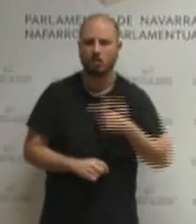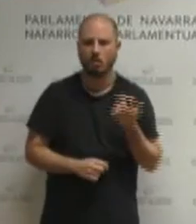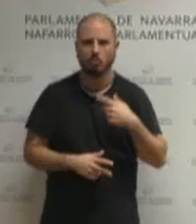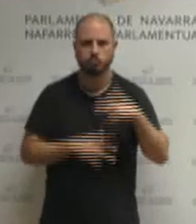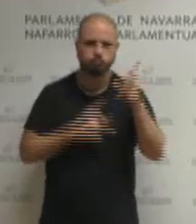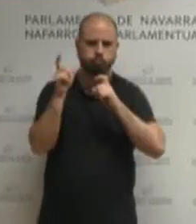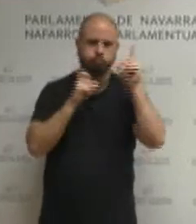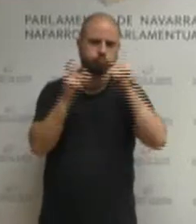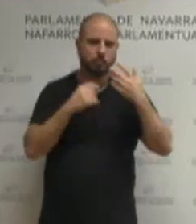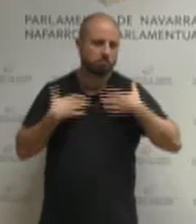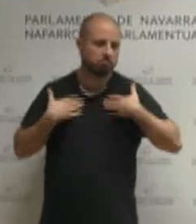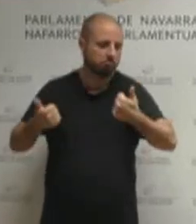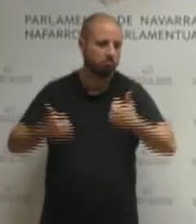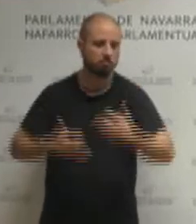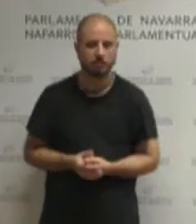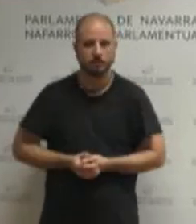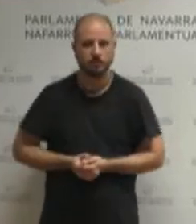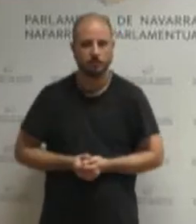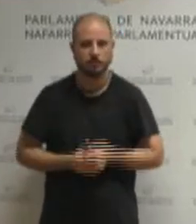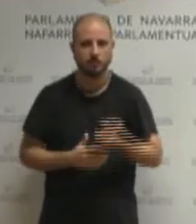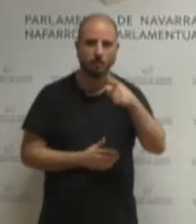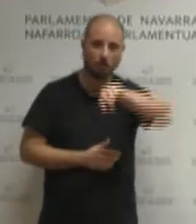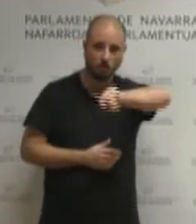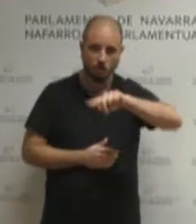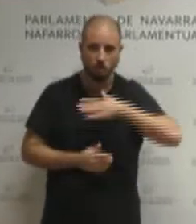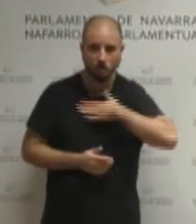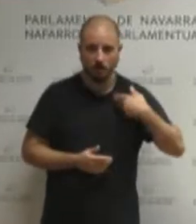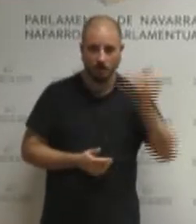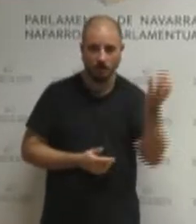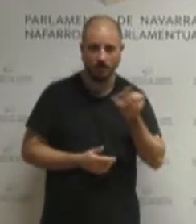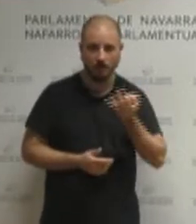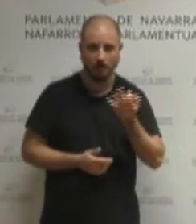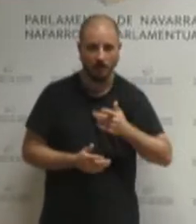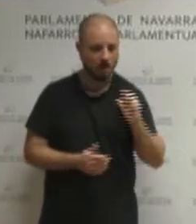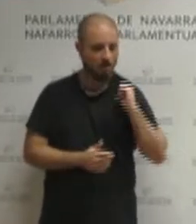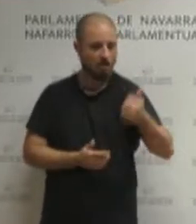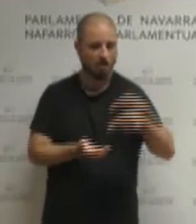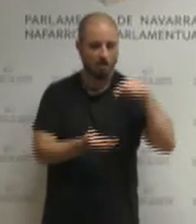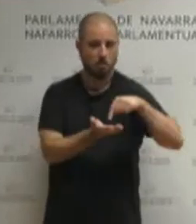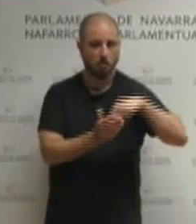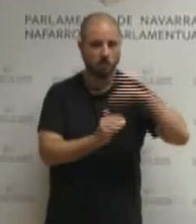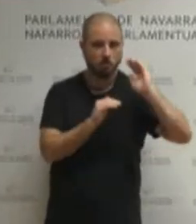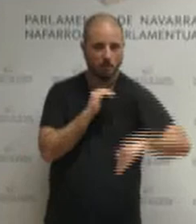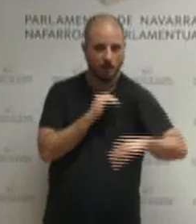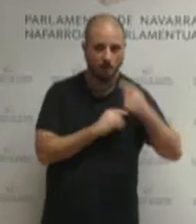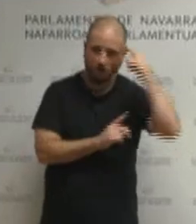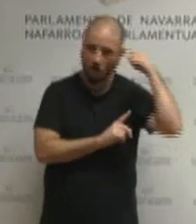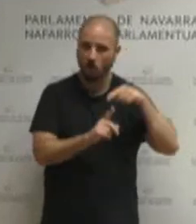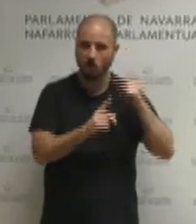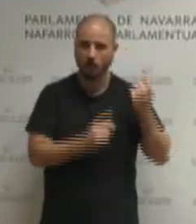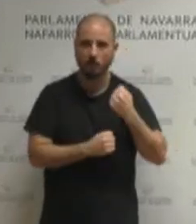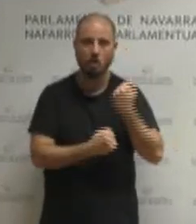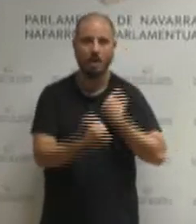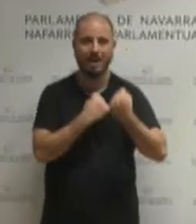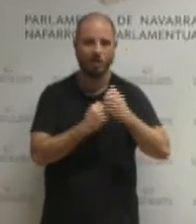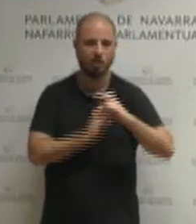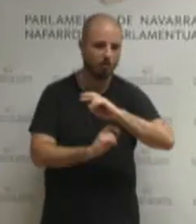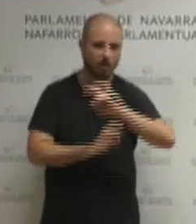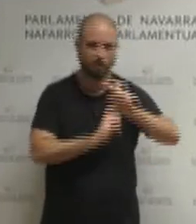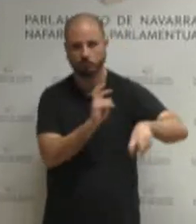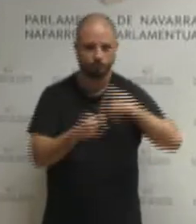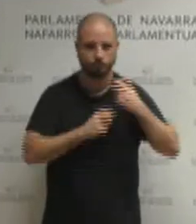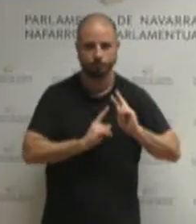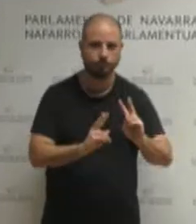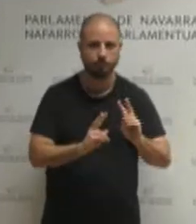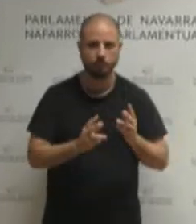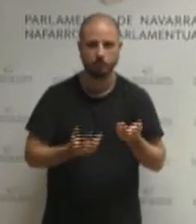apuestan por bajar impuestos a los ricos por inyectar para reactivar la economía para reactivar la